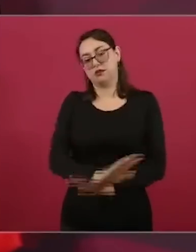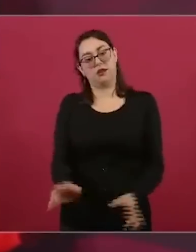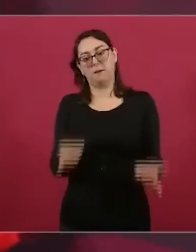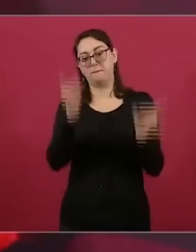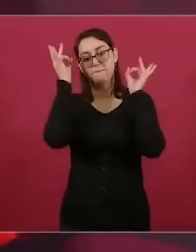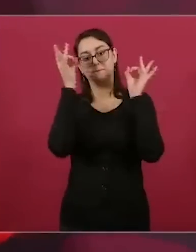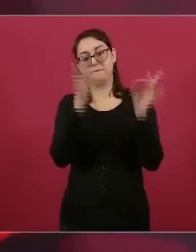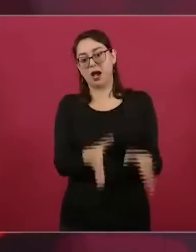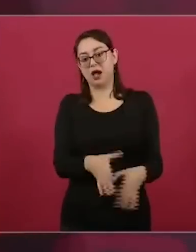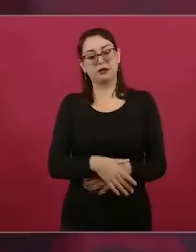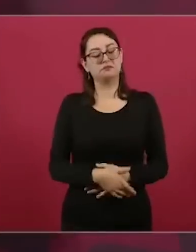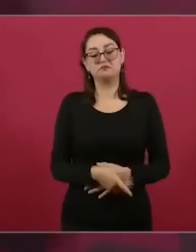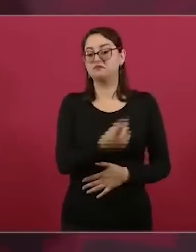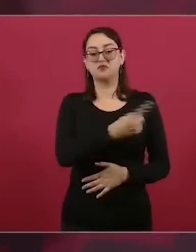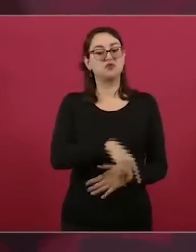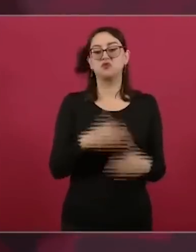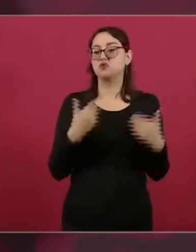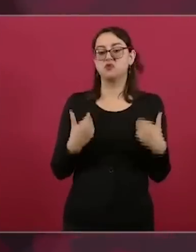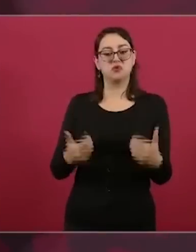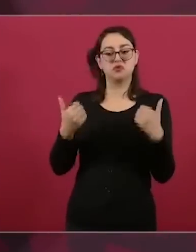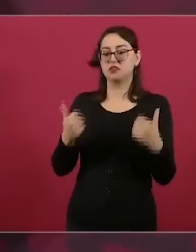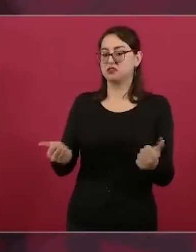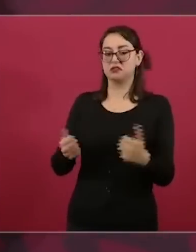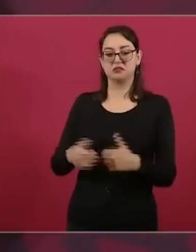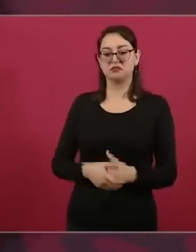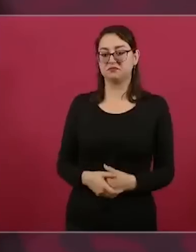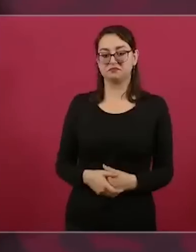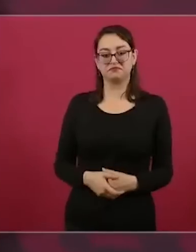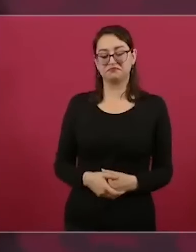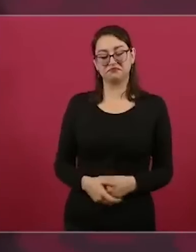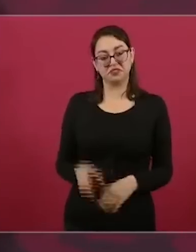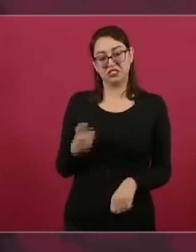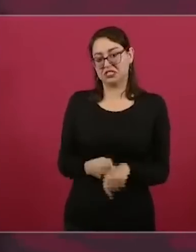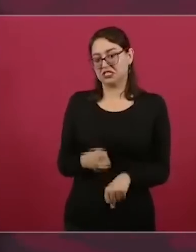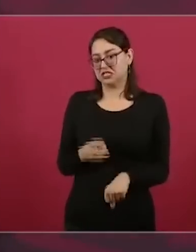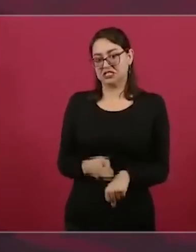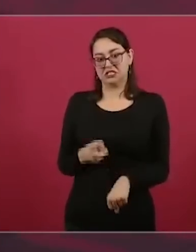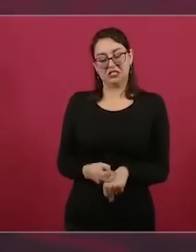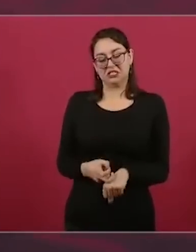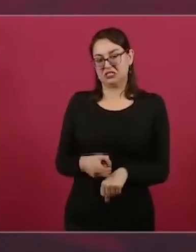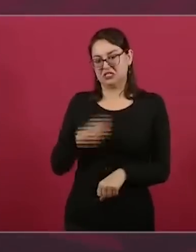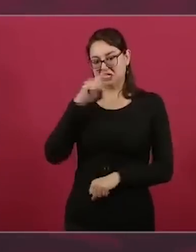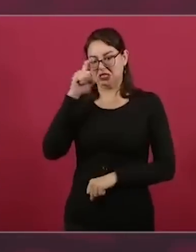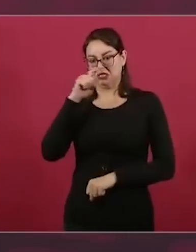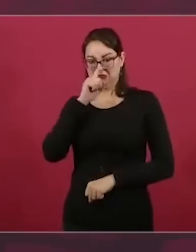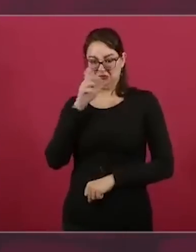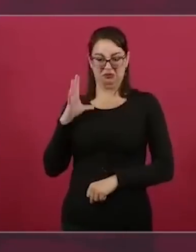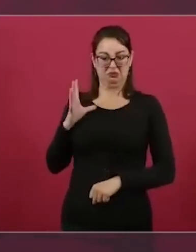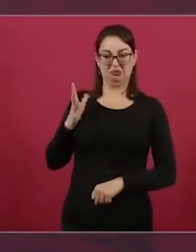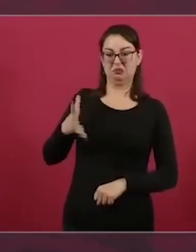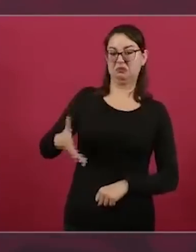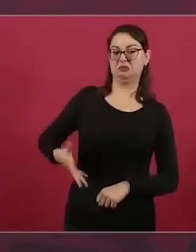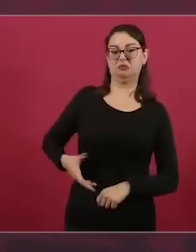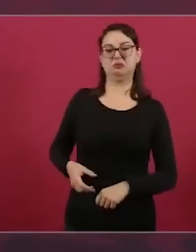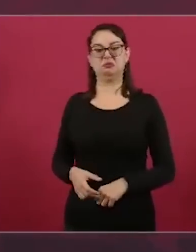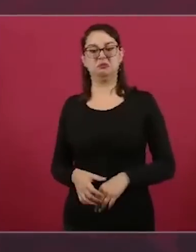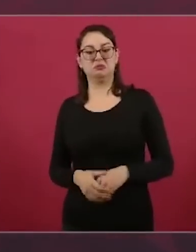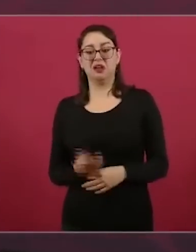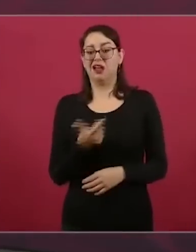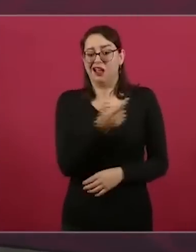Pero no aprenden porque son muy soberbios, son muy prepotentes.